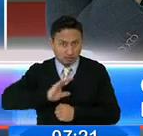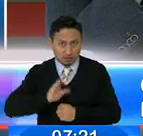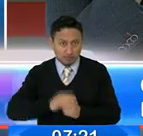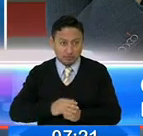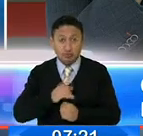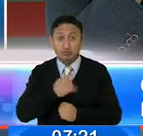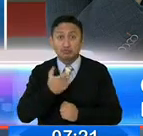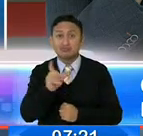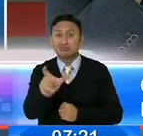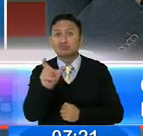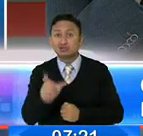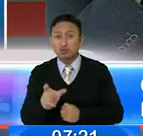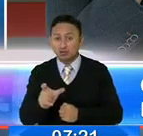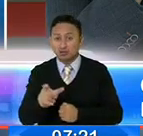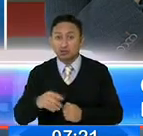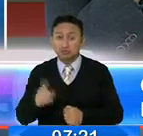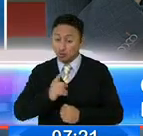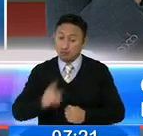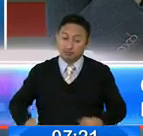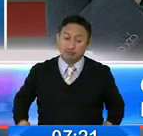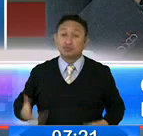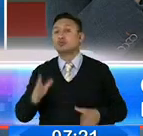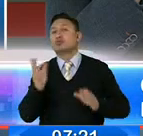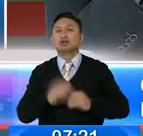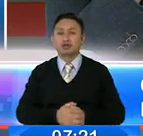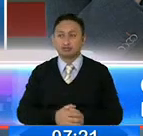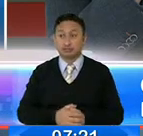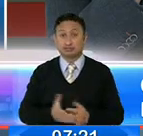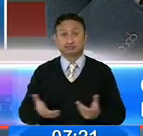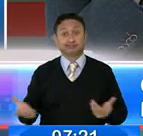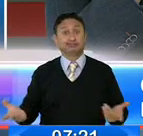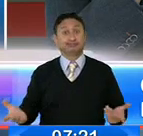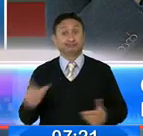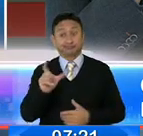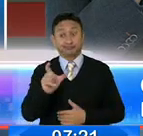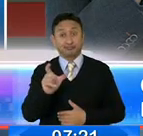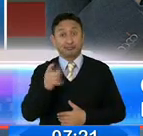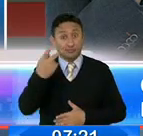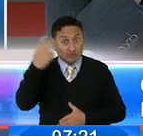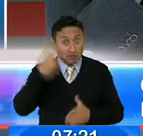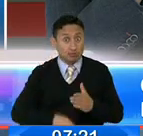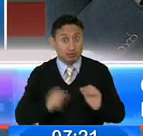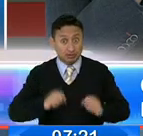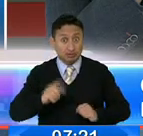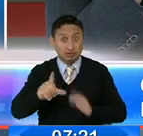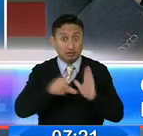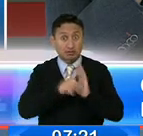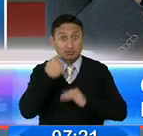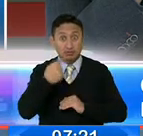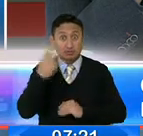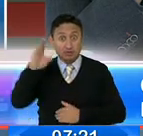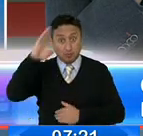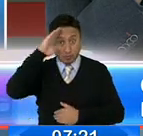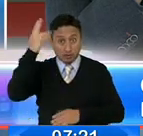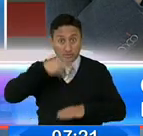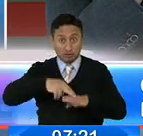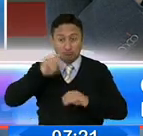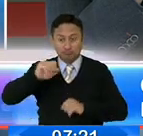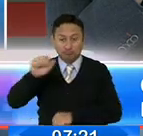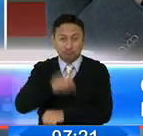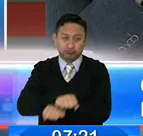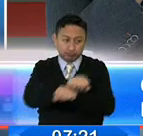pides las cédulas y primero no te quieren dar, que también es una sanción. El estar indocumentado es una sanción y también te puede la Policía Nacional llevar